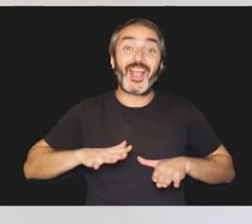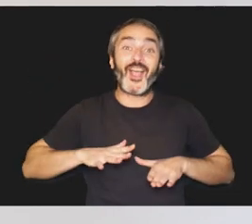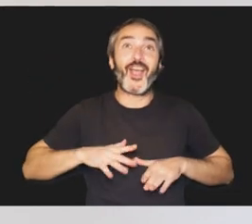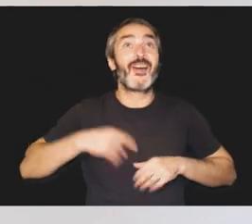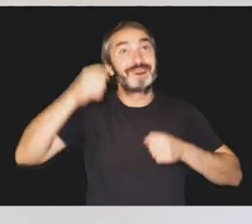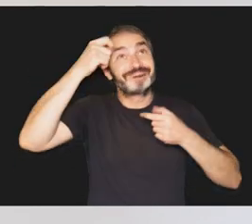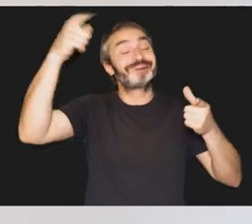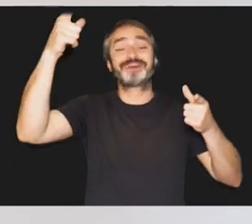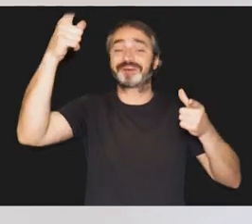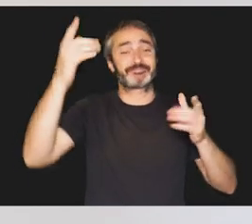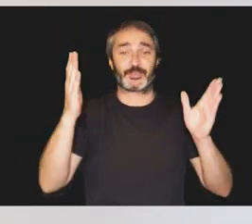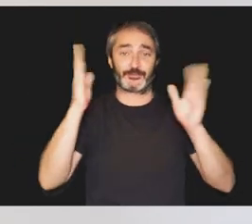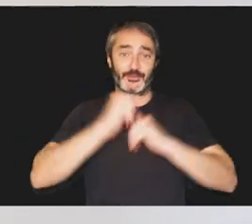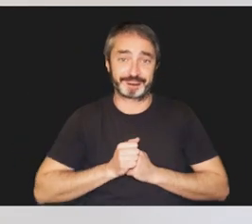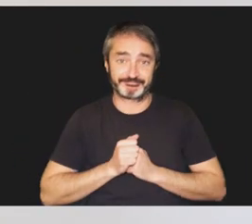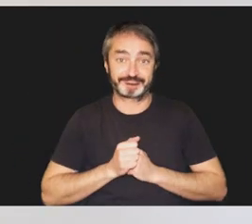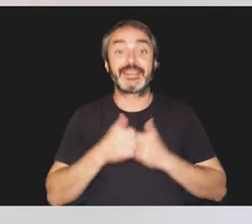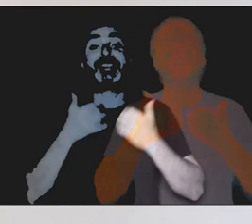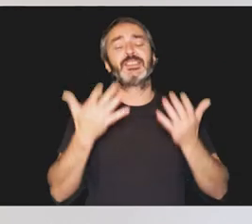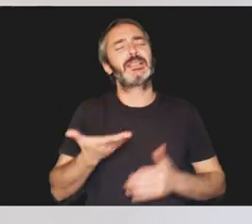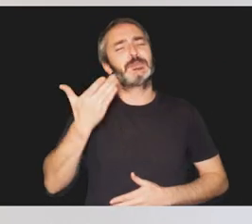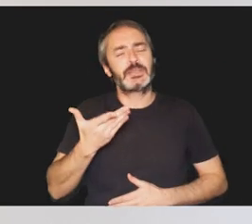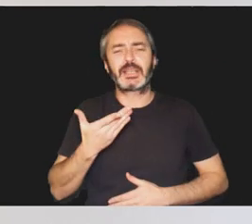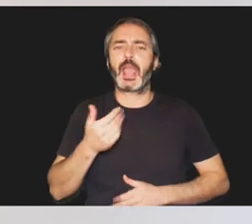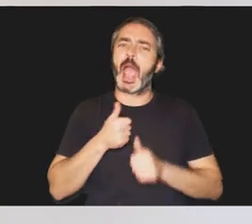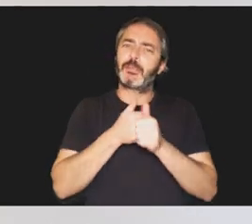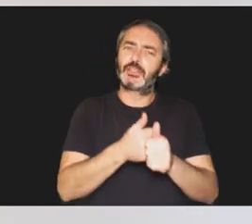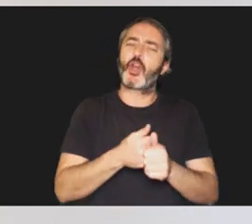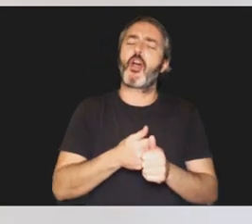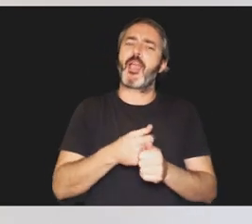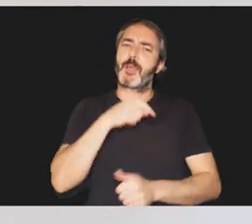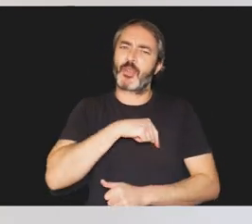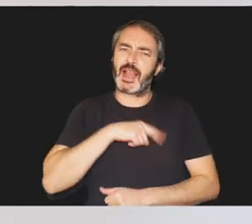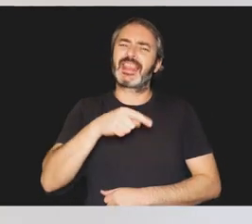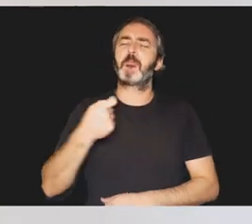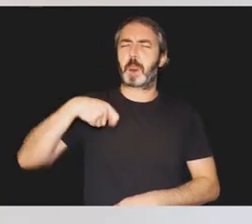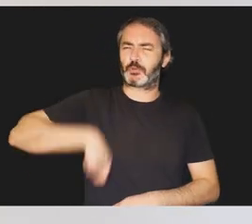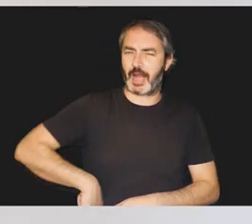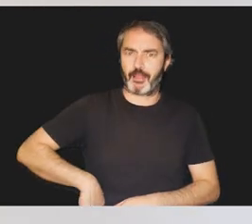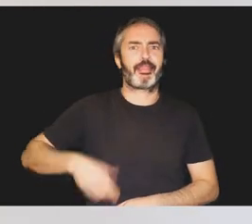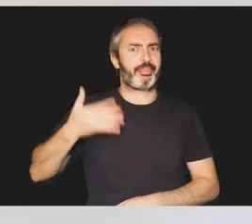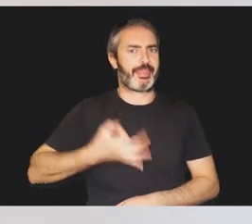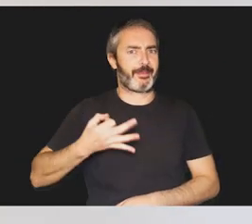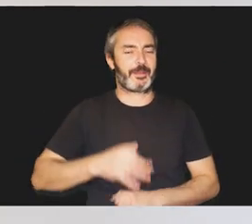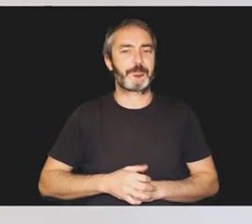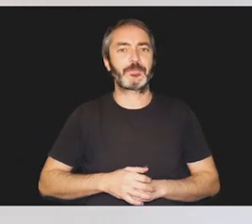En estos procesos es útil disponer de acompañamiento emocional y de un adecuado asesoramiento profesional que nos ayude a encajar la